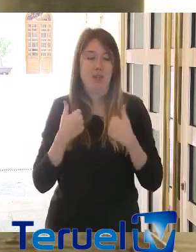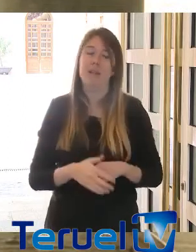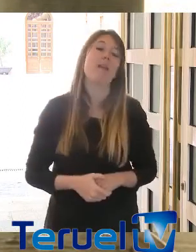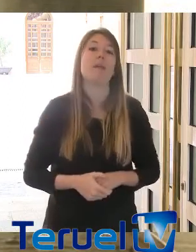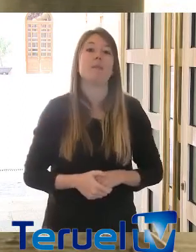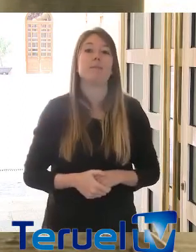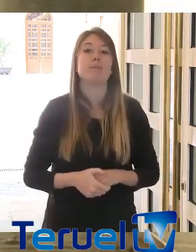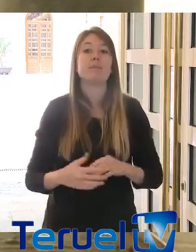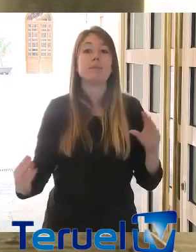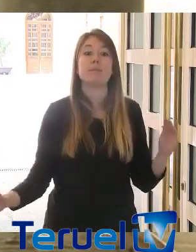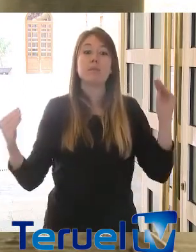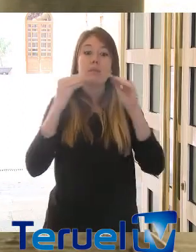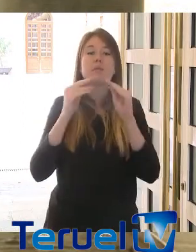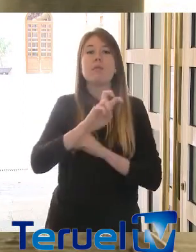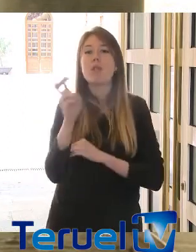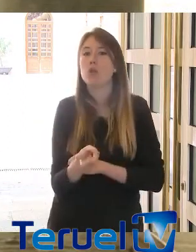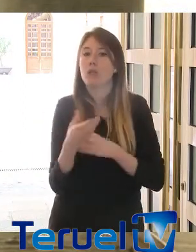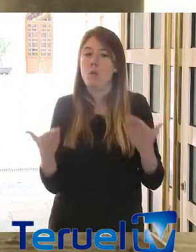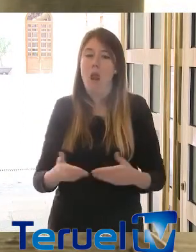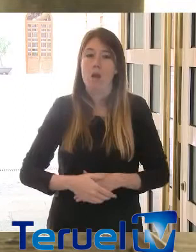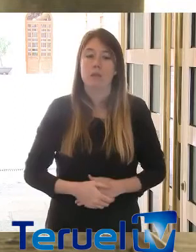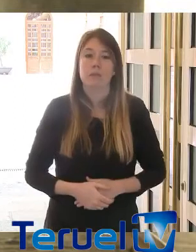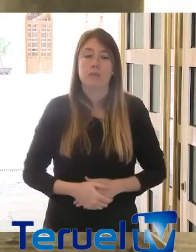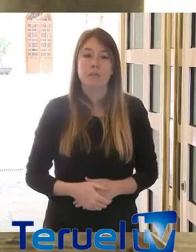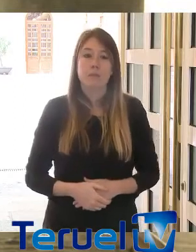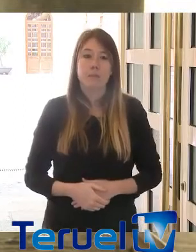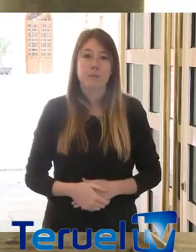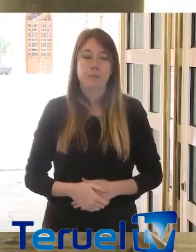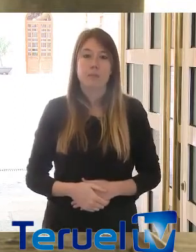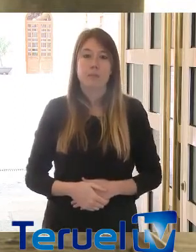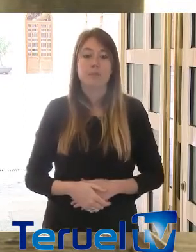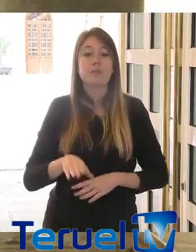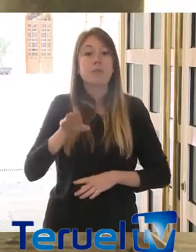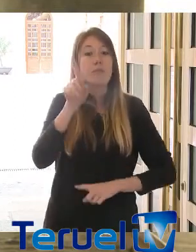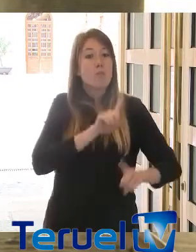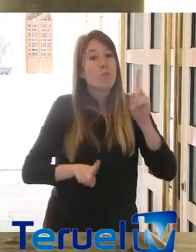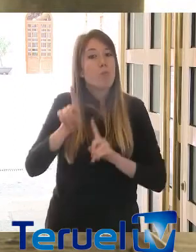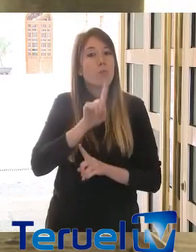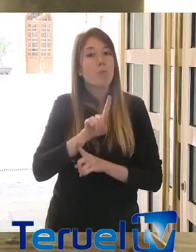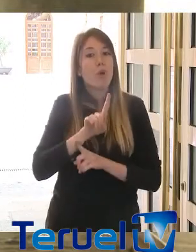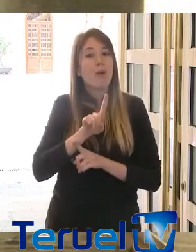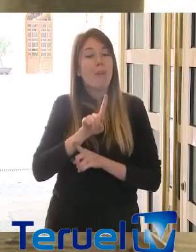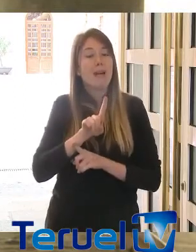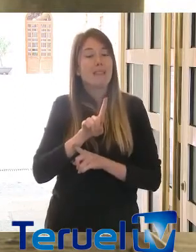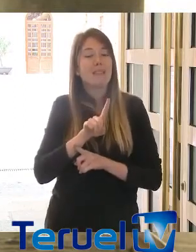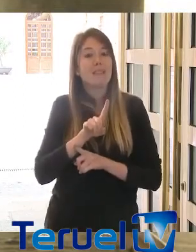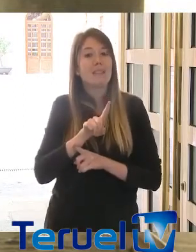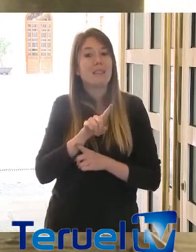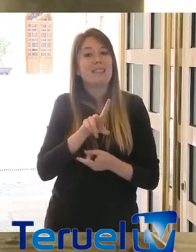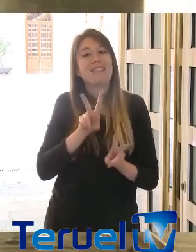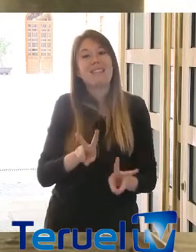Hay una coincidencia muy importante en la necesidad de solucionar los problemas de liquidez, los